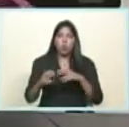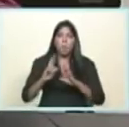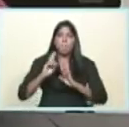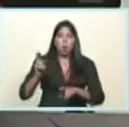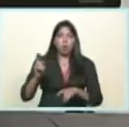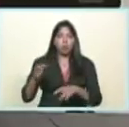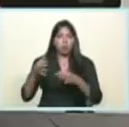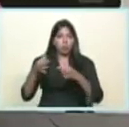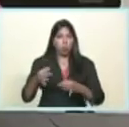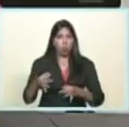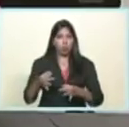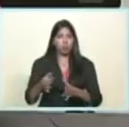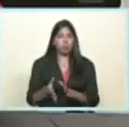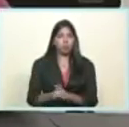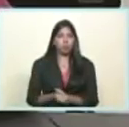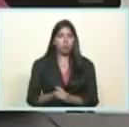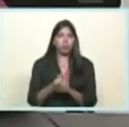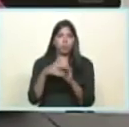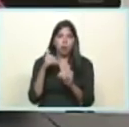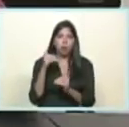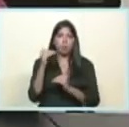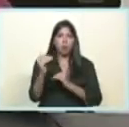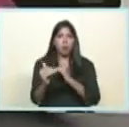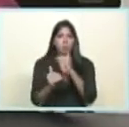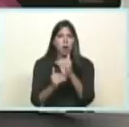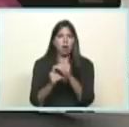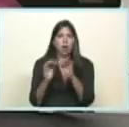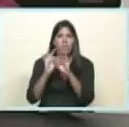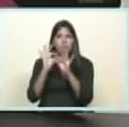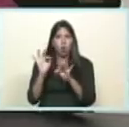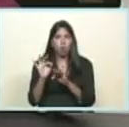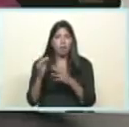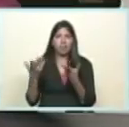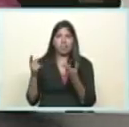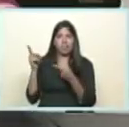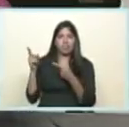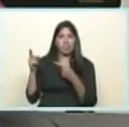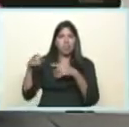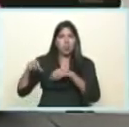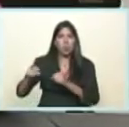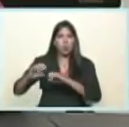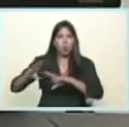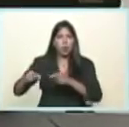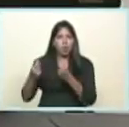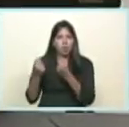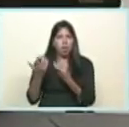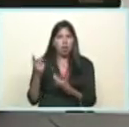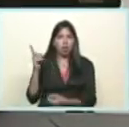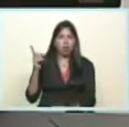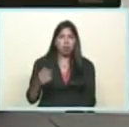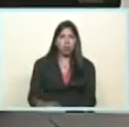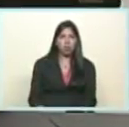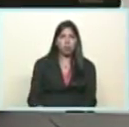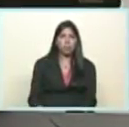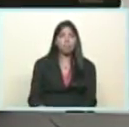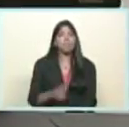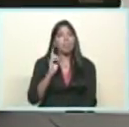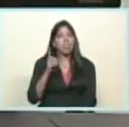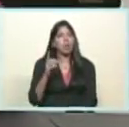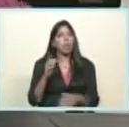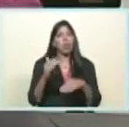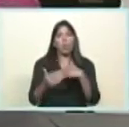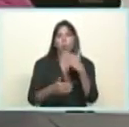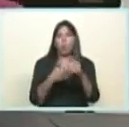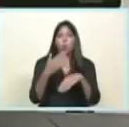estables estructurales al modelo de guerra económica del capitalismo neoliberal tenemos que seguir